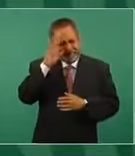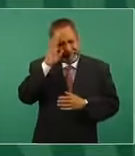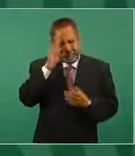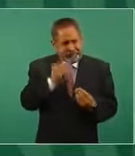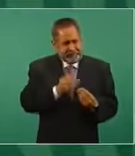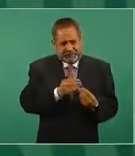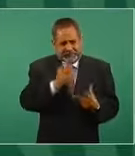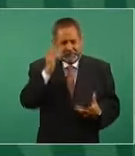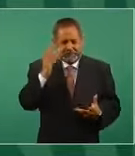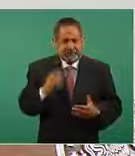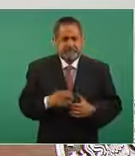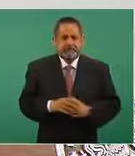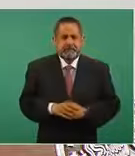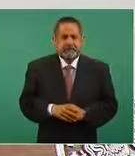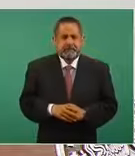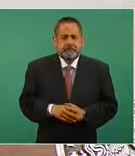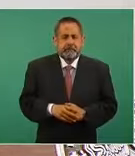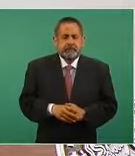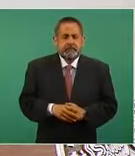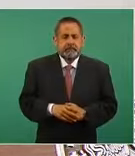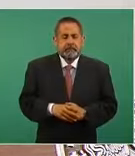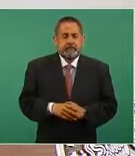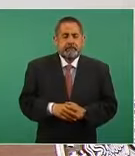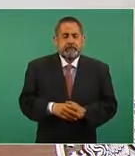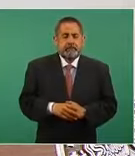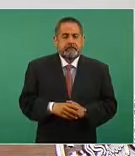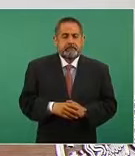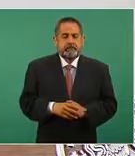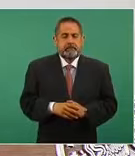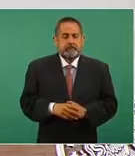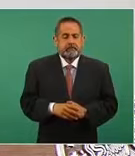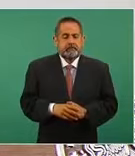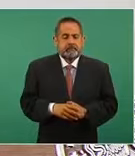Incluso cobraban más comisiones en México que en otros...